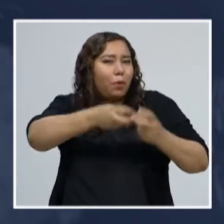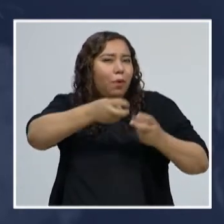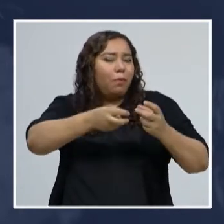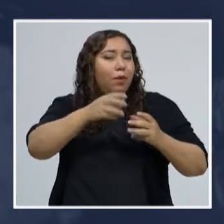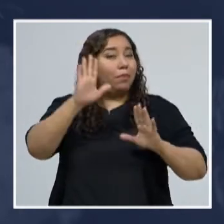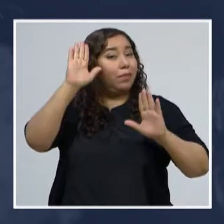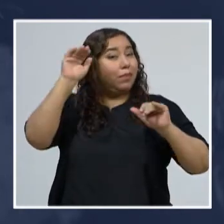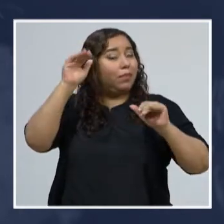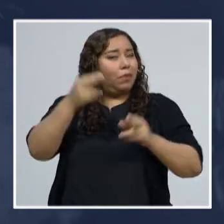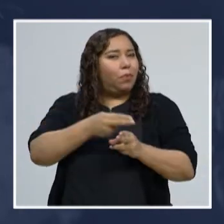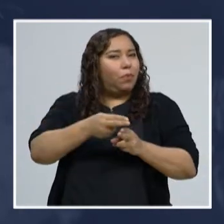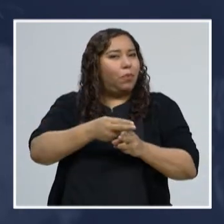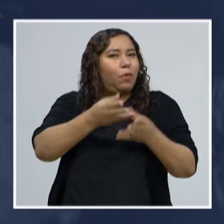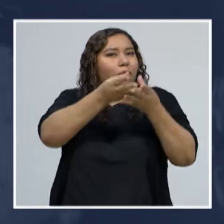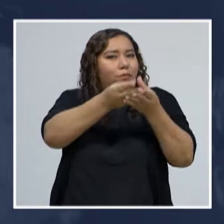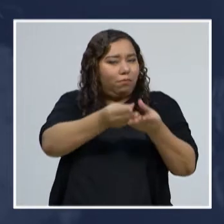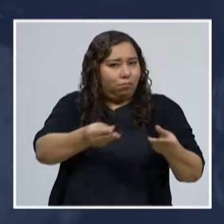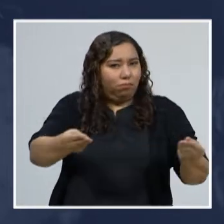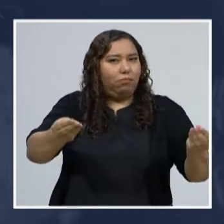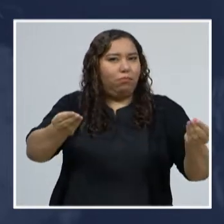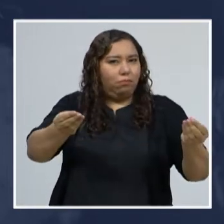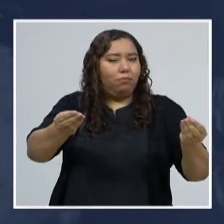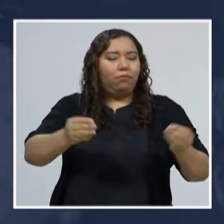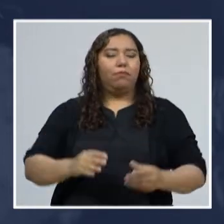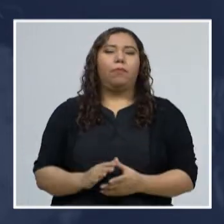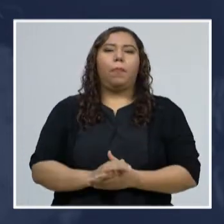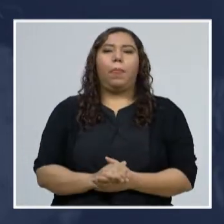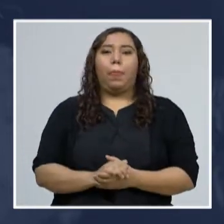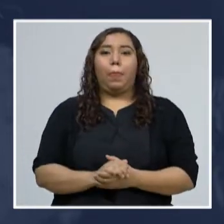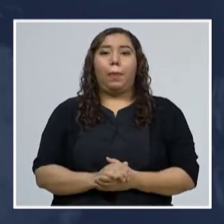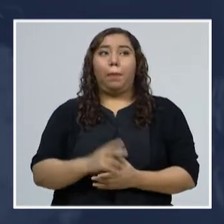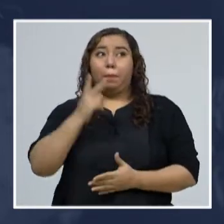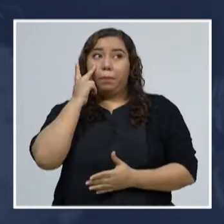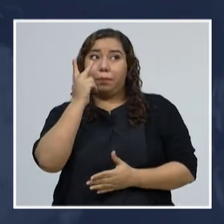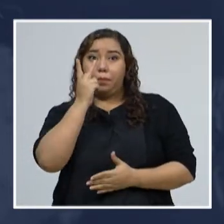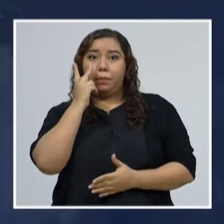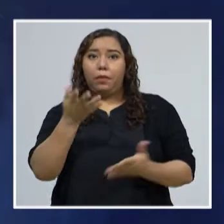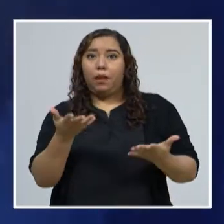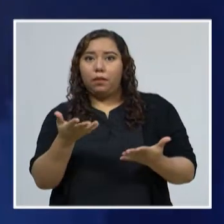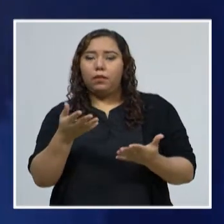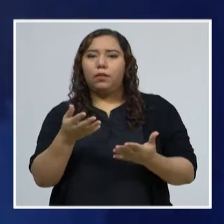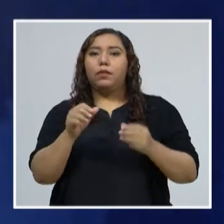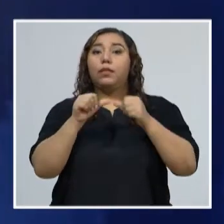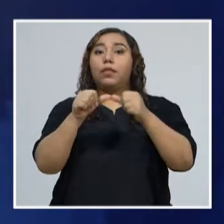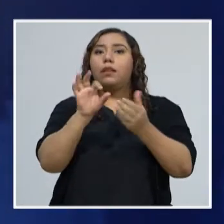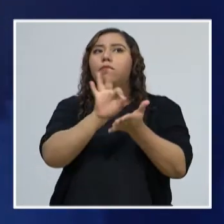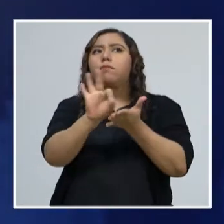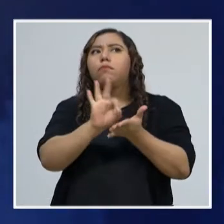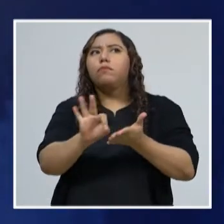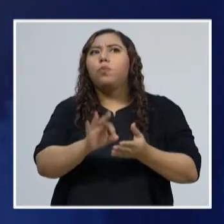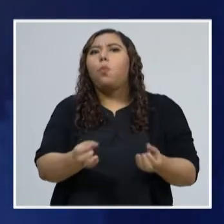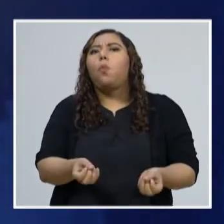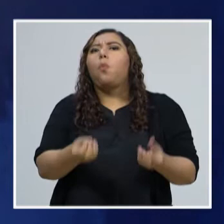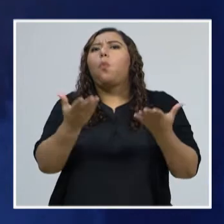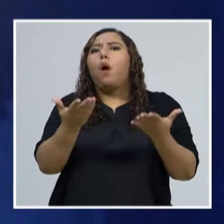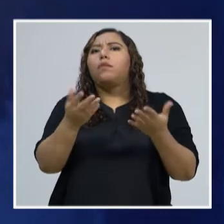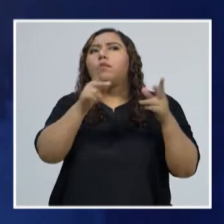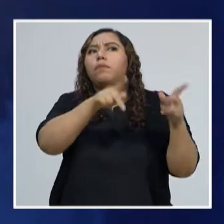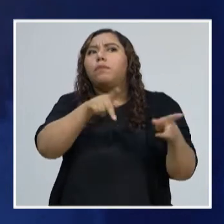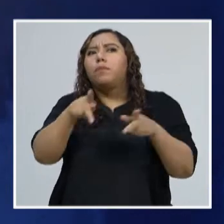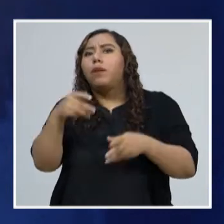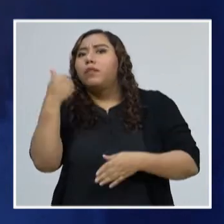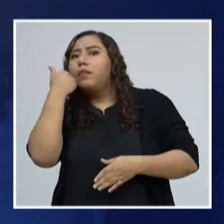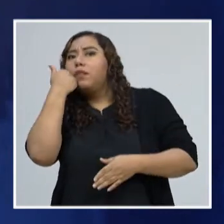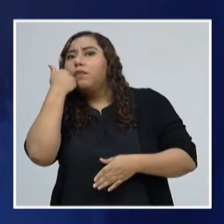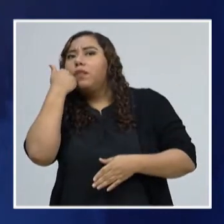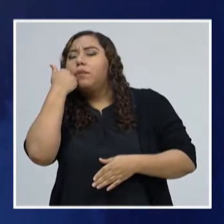Salud pueda resolver prontamente esa situación para que continuemos registrando cuántos son los casos que tenemos en la